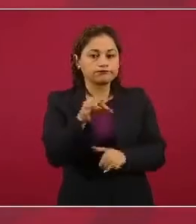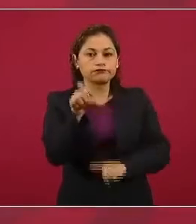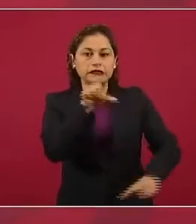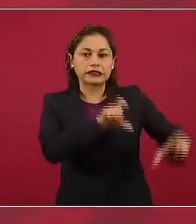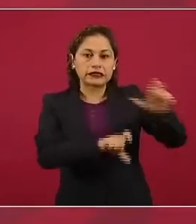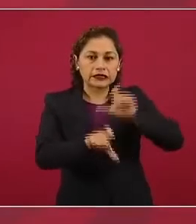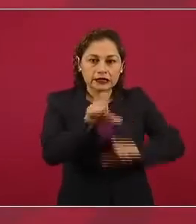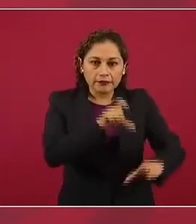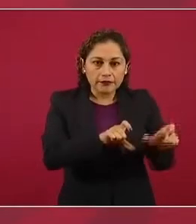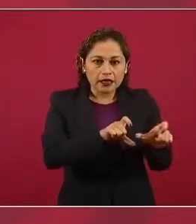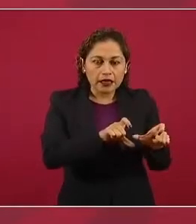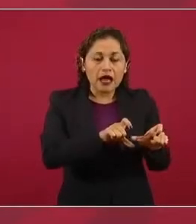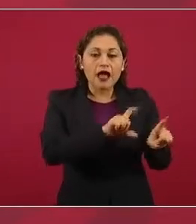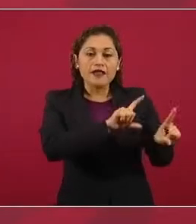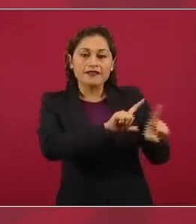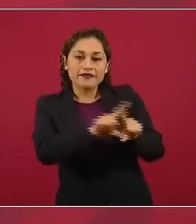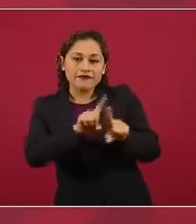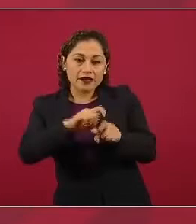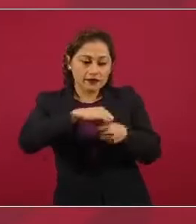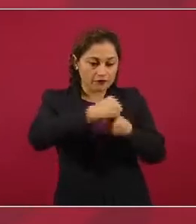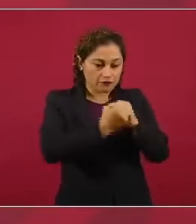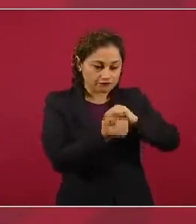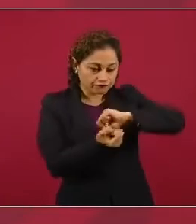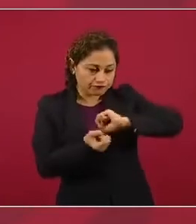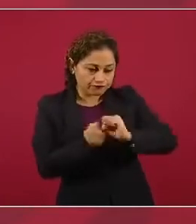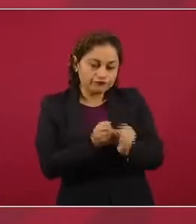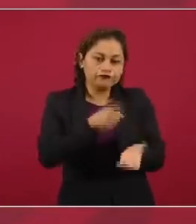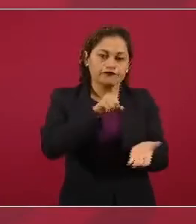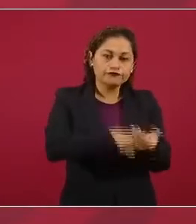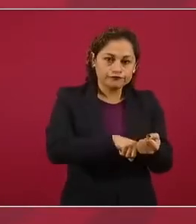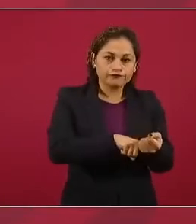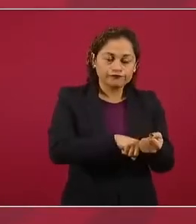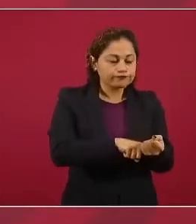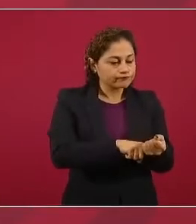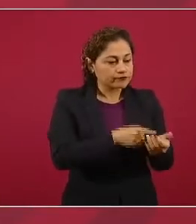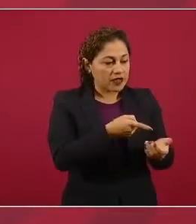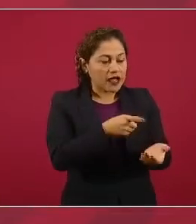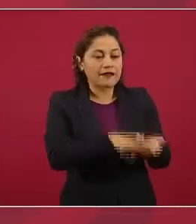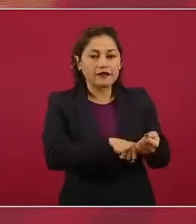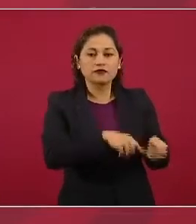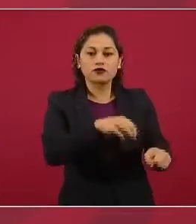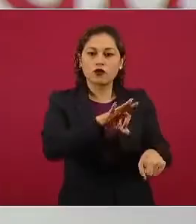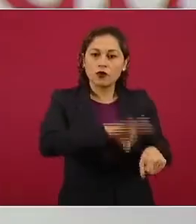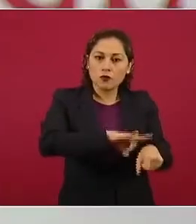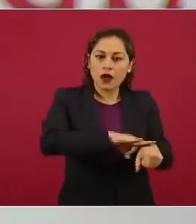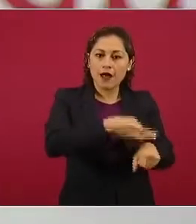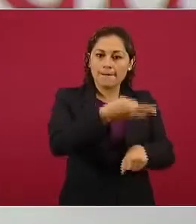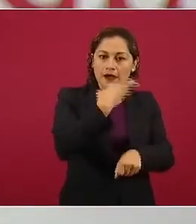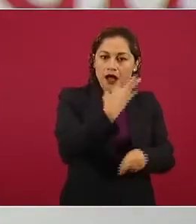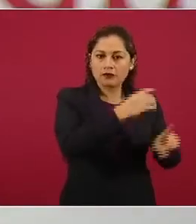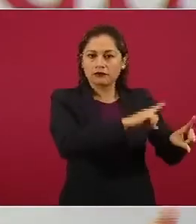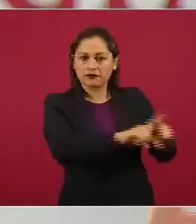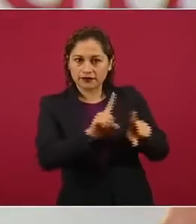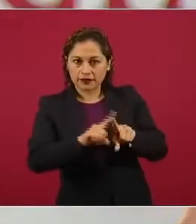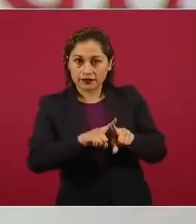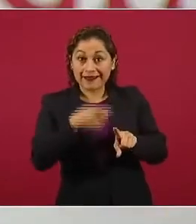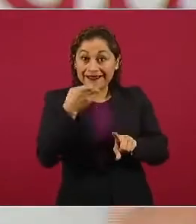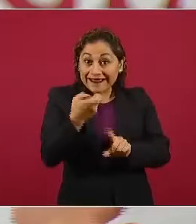fisicoquímicas de las moléculas que están involucradas en los productos. Desde ahí empieza la investigación.